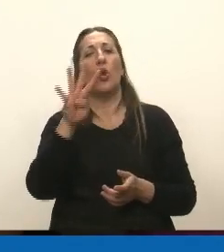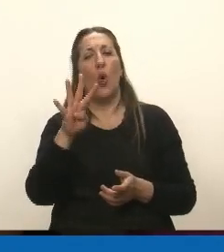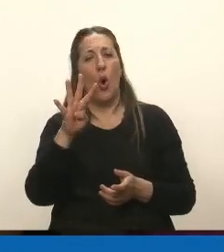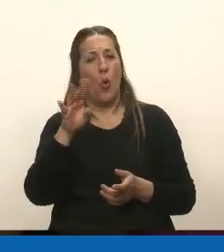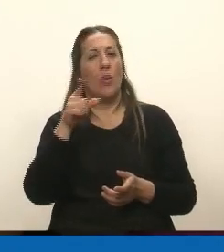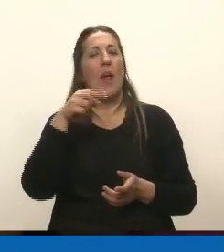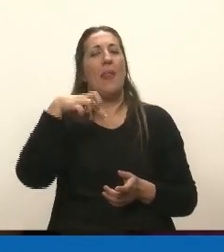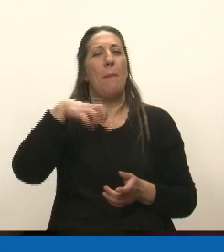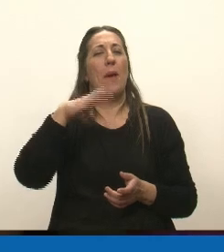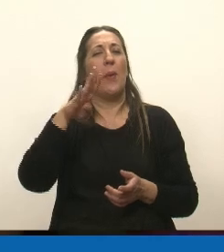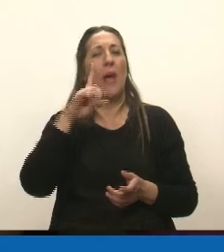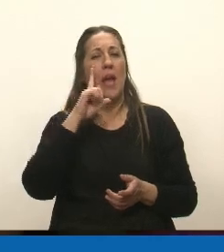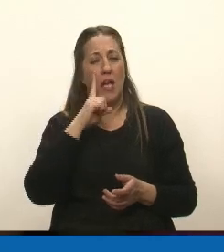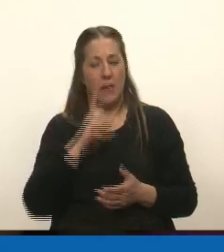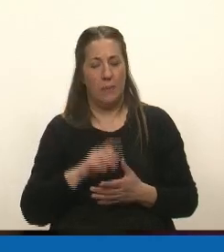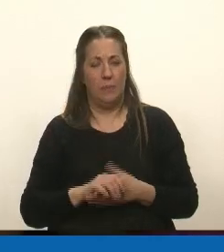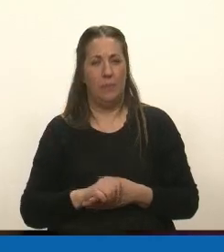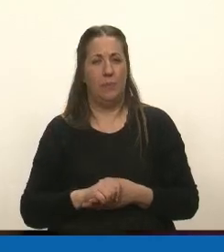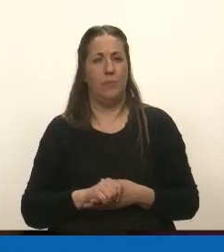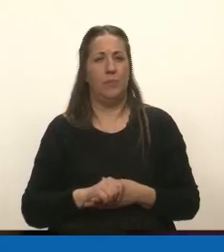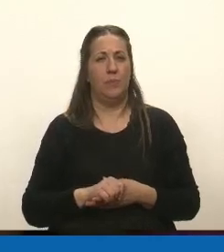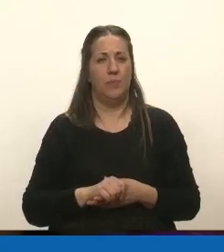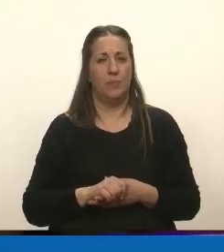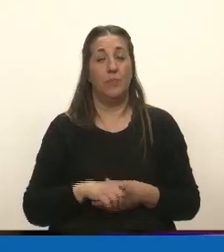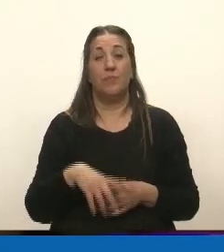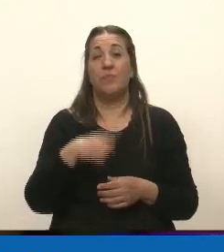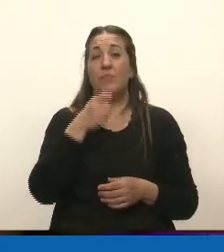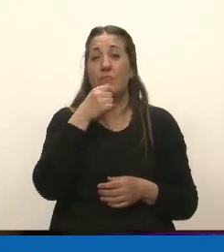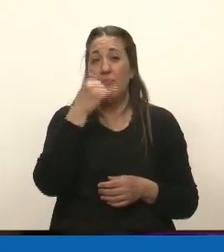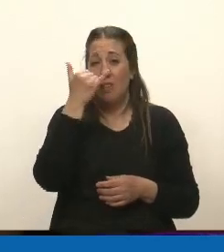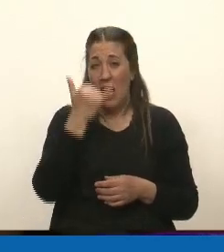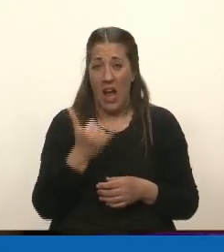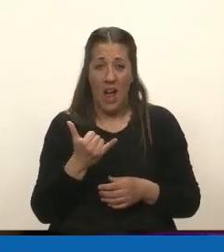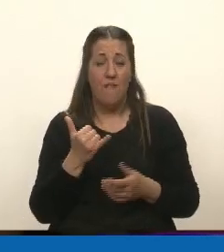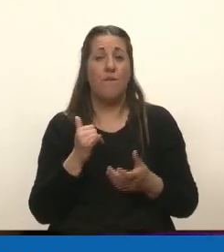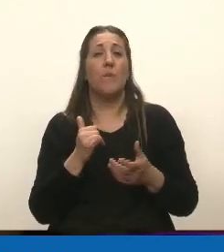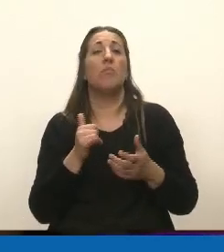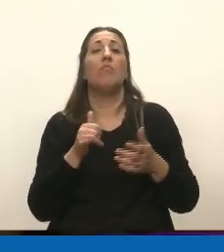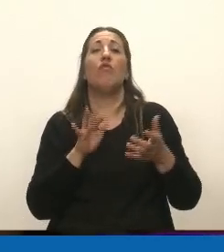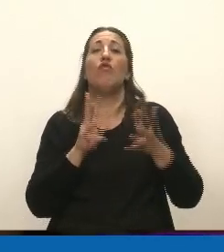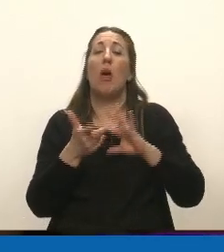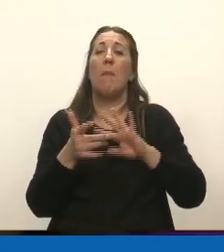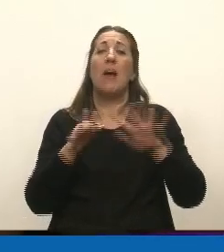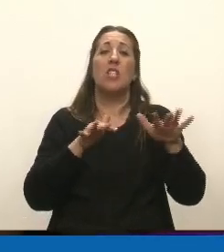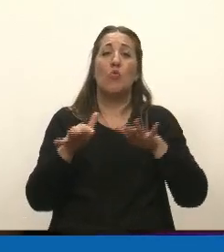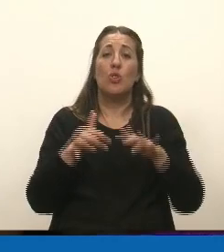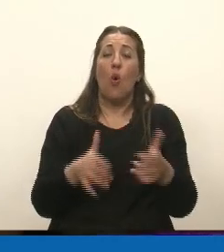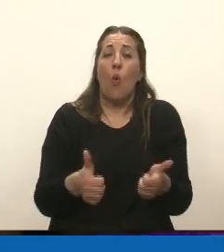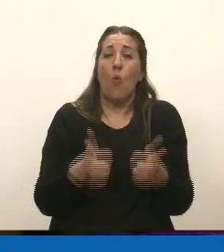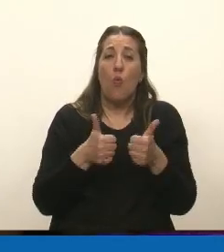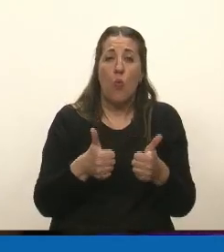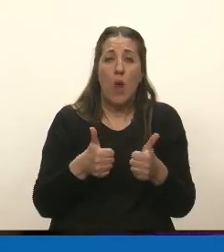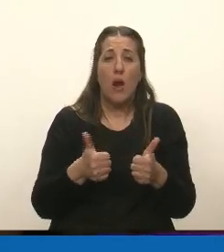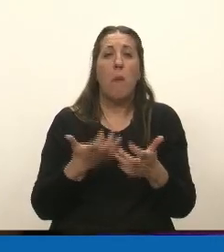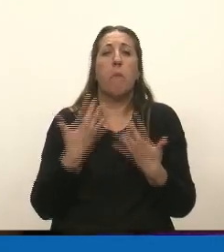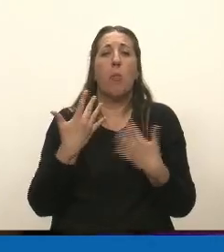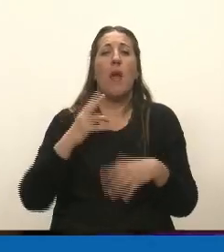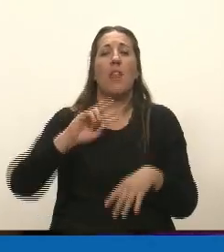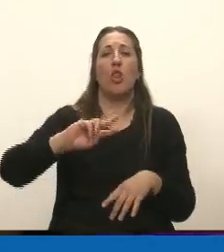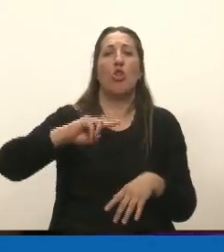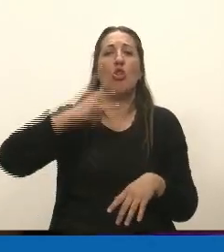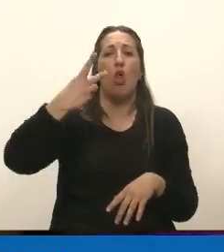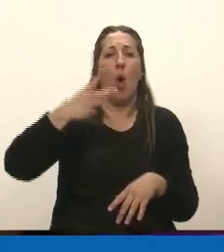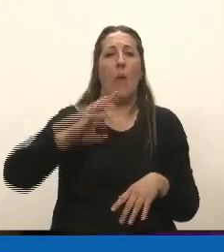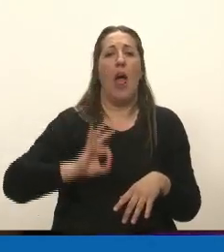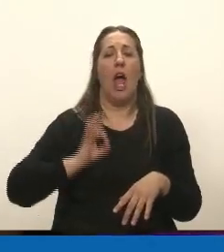Bruto Interno. Y que si existieran condiciones favorables, eso podría duplicarse el año